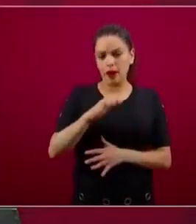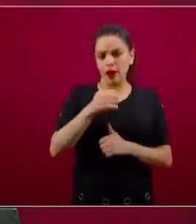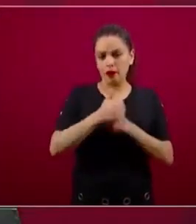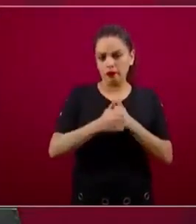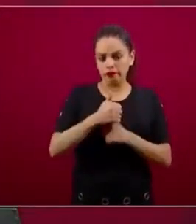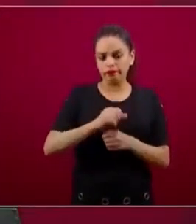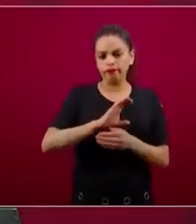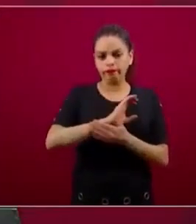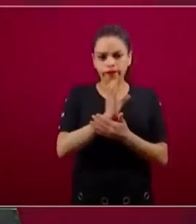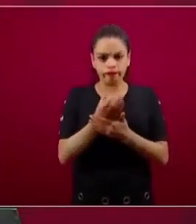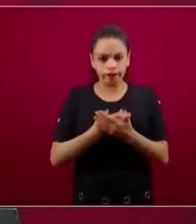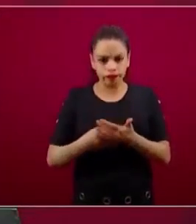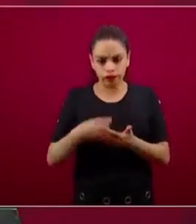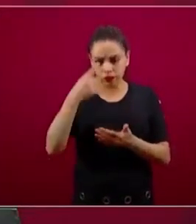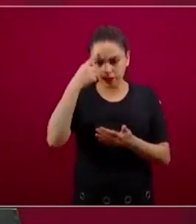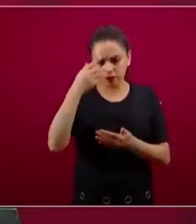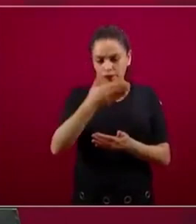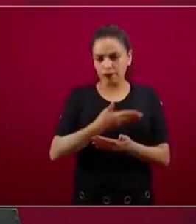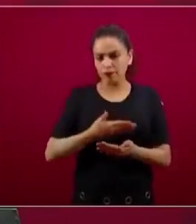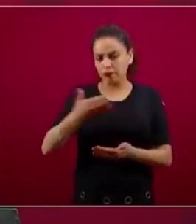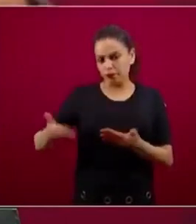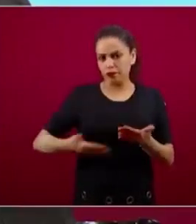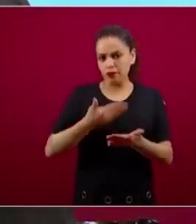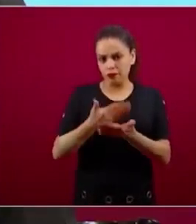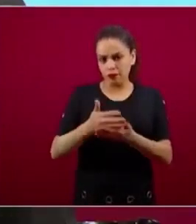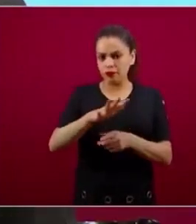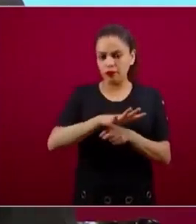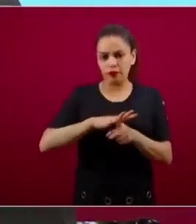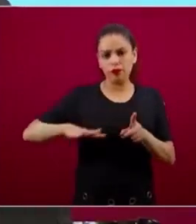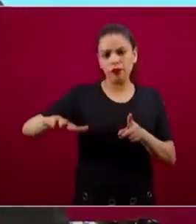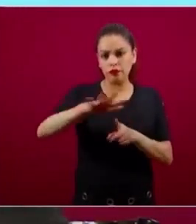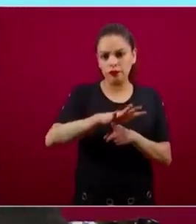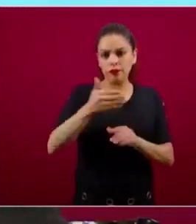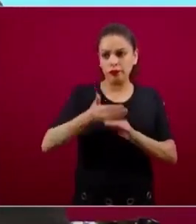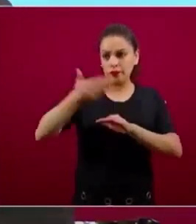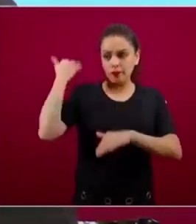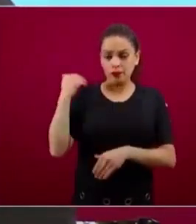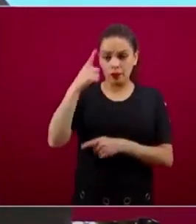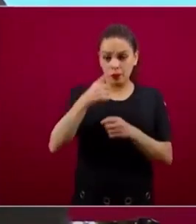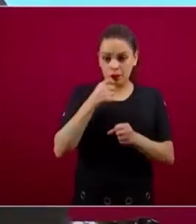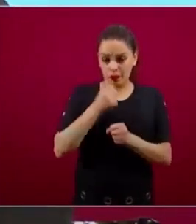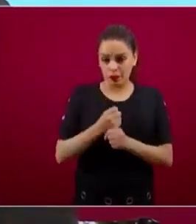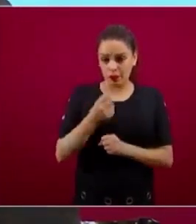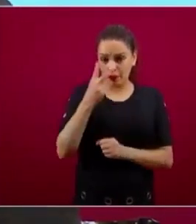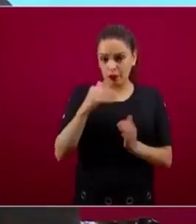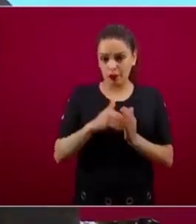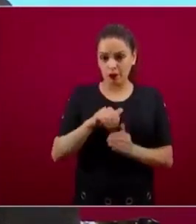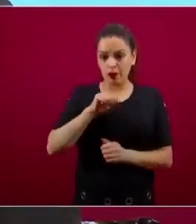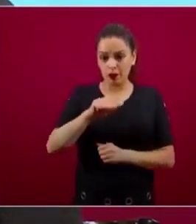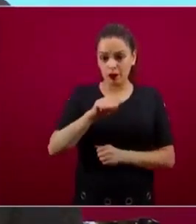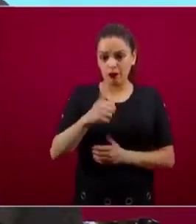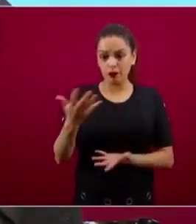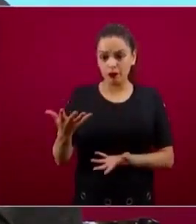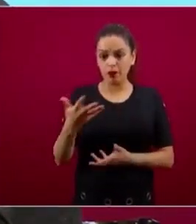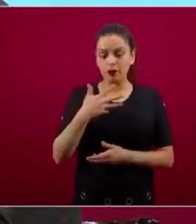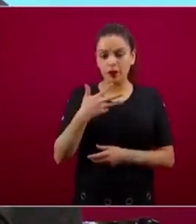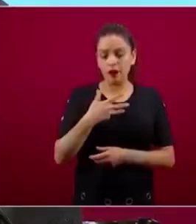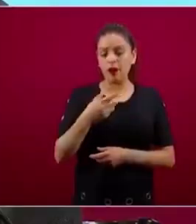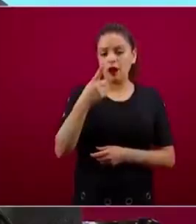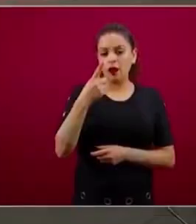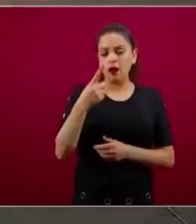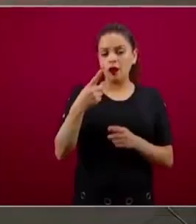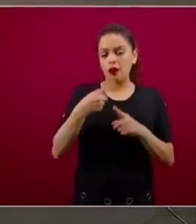licitaciones públicas abiertas. El año pasado, 2019, fallamos el 91 por ciento de licitaciones públicas y lo que